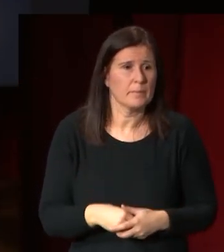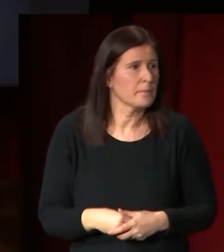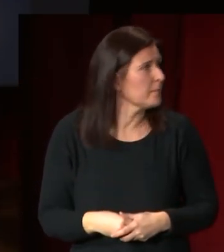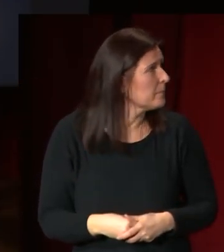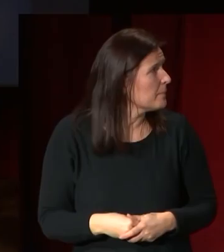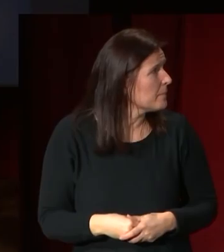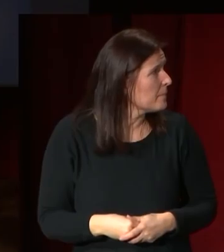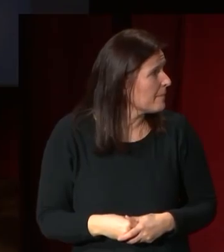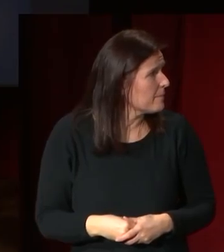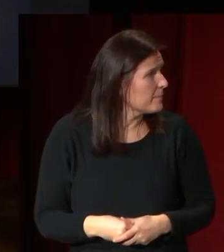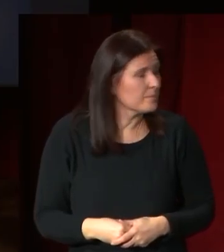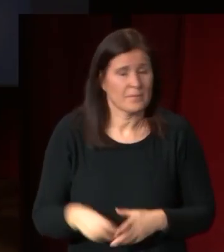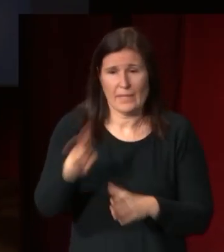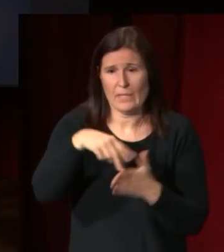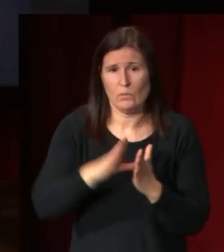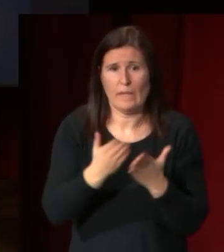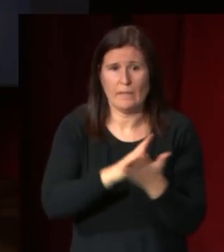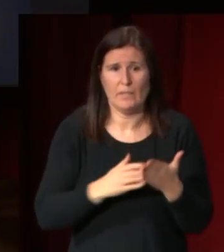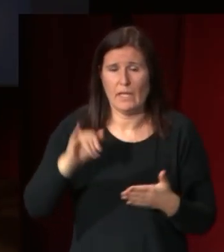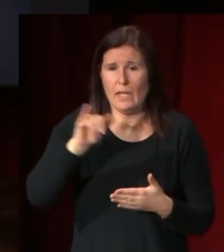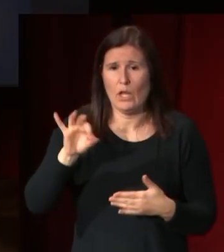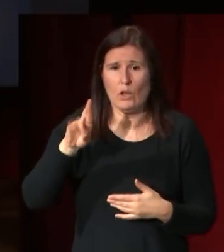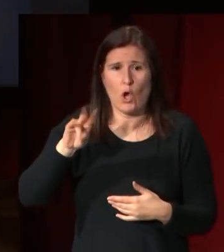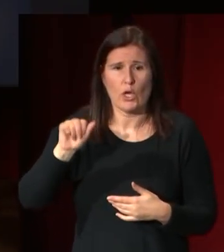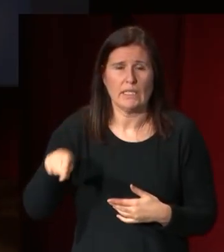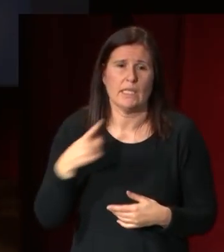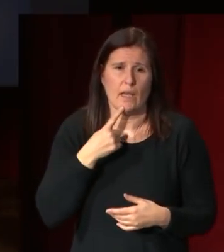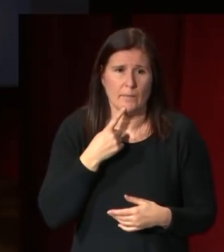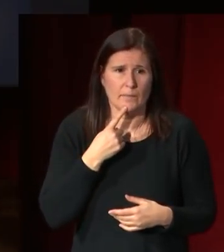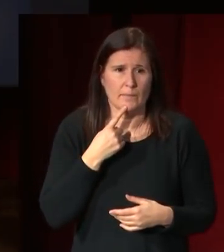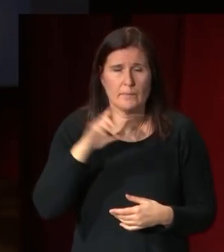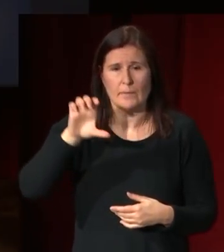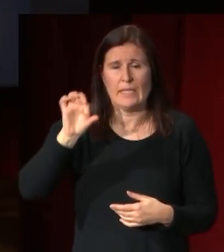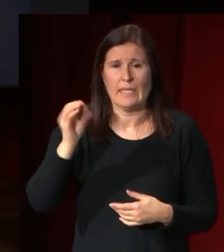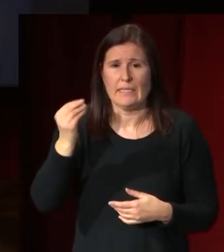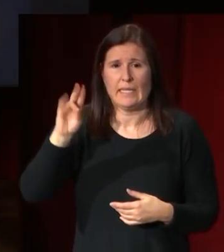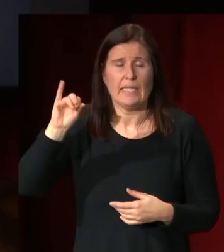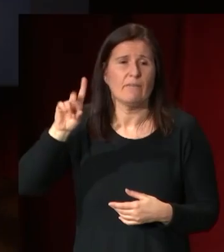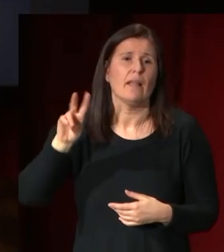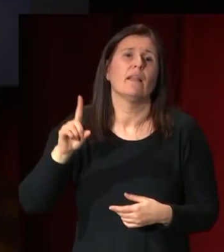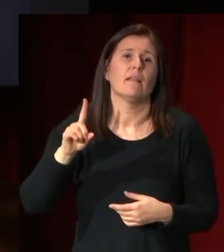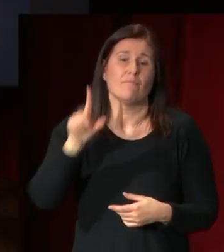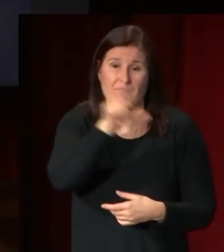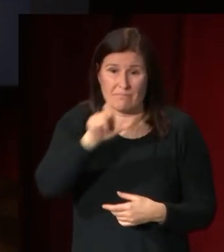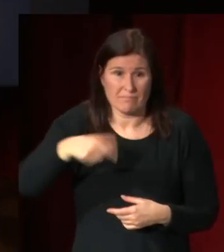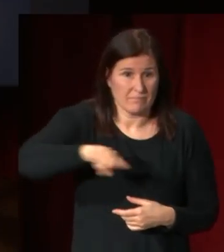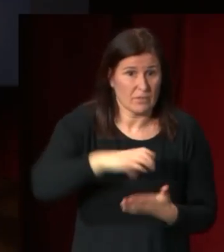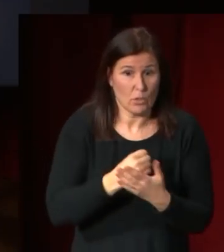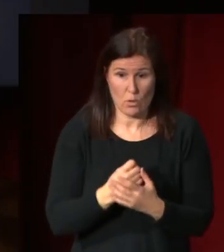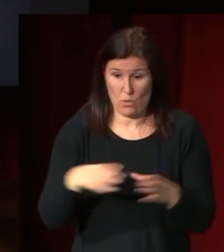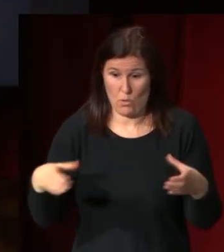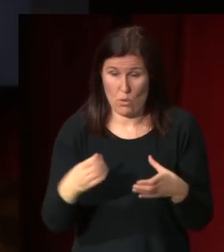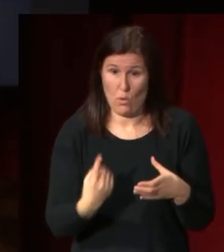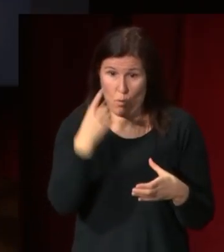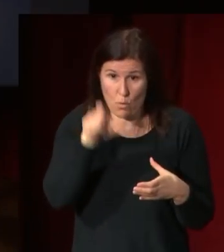poeta de Zorrilla en el estudio del pintor Esquivel aparecen todas estas figuras y uno de ellos es él pero